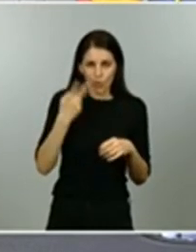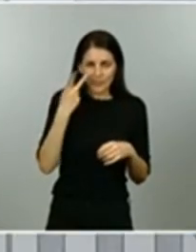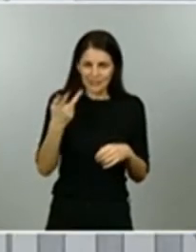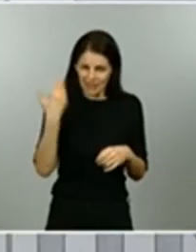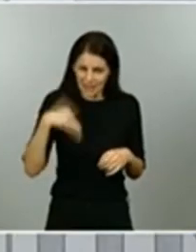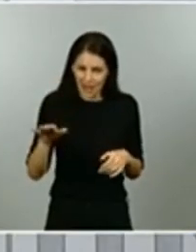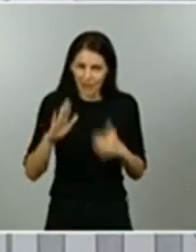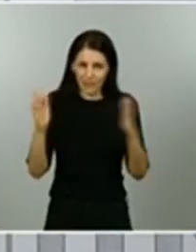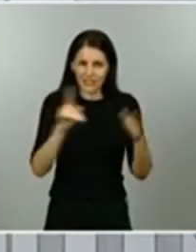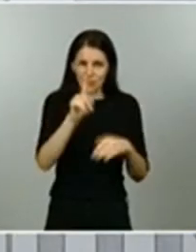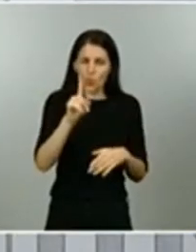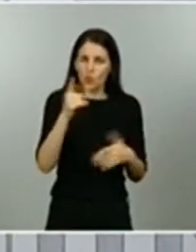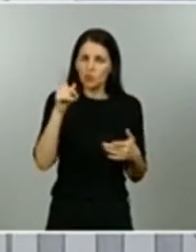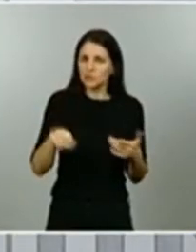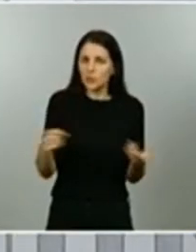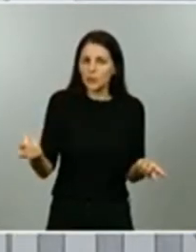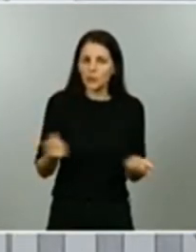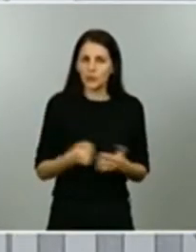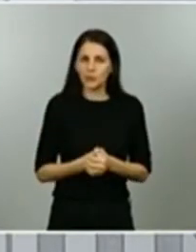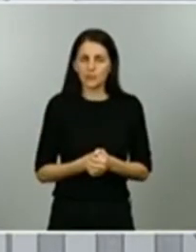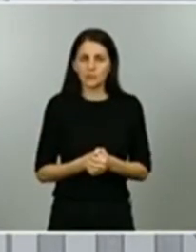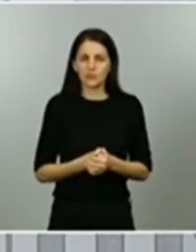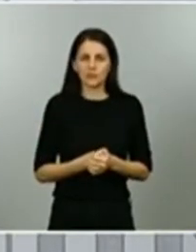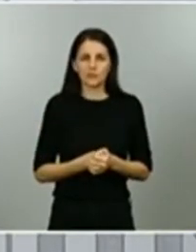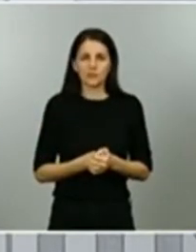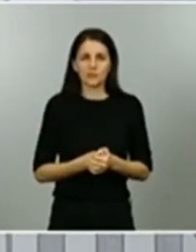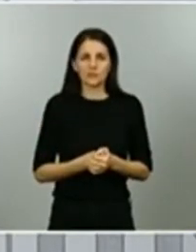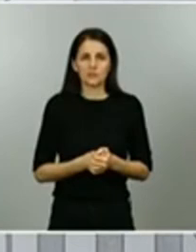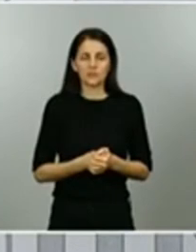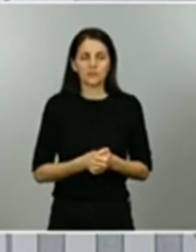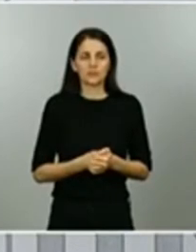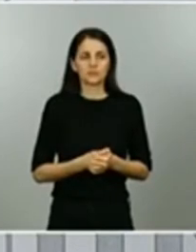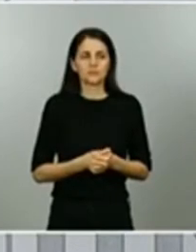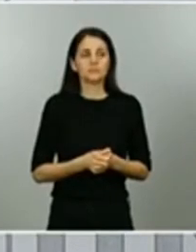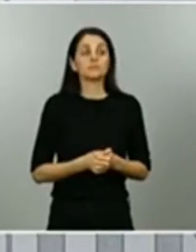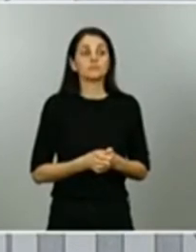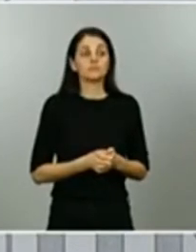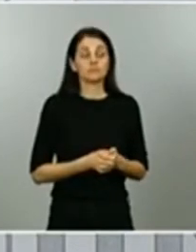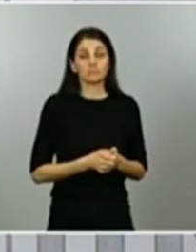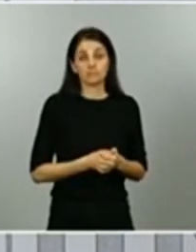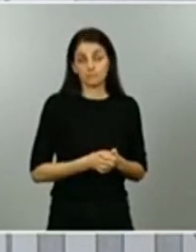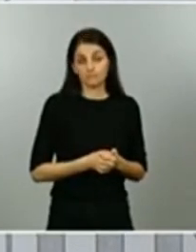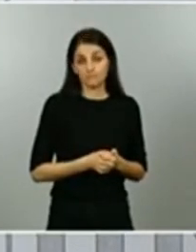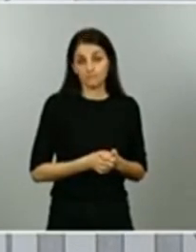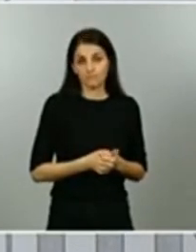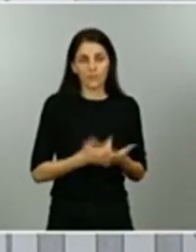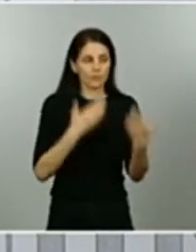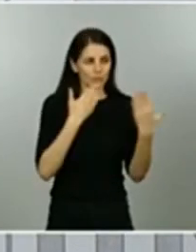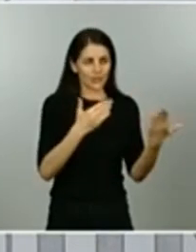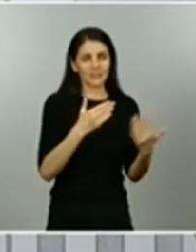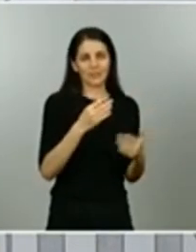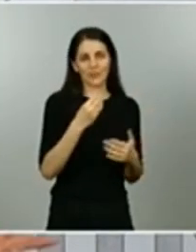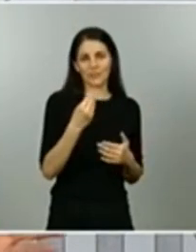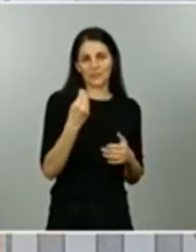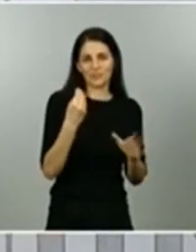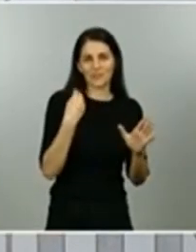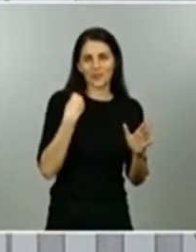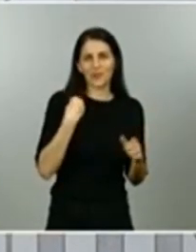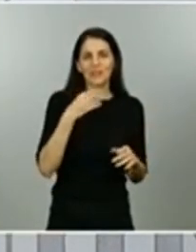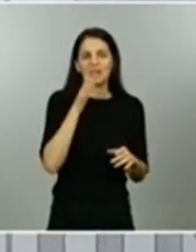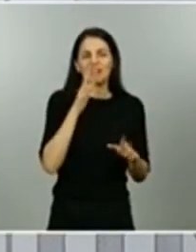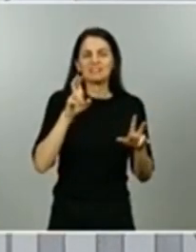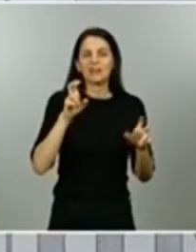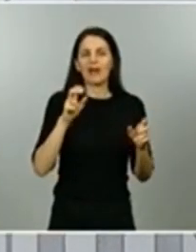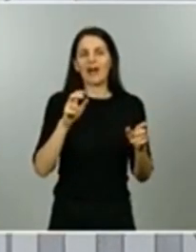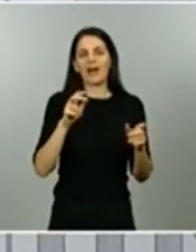Bueno muchas gracias Silvia por tus preguntas sobre las fortalezas de la comunidad autónoma creo que será